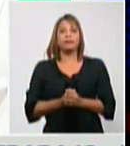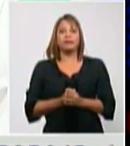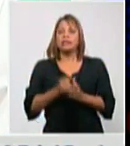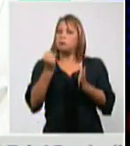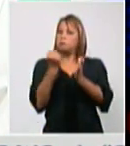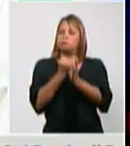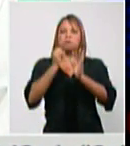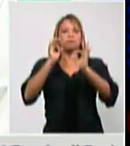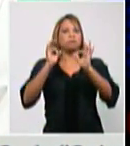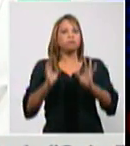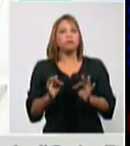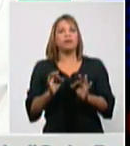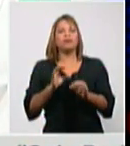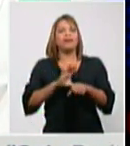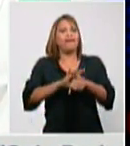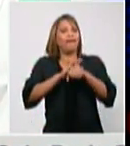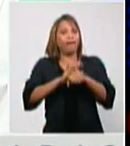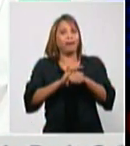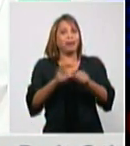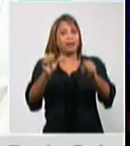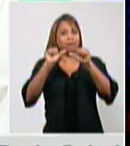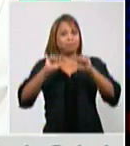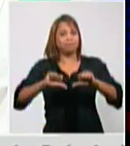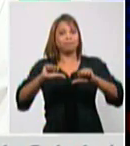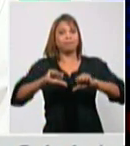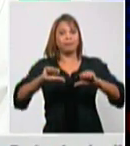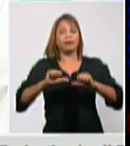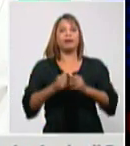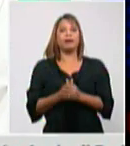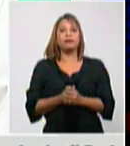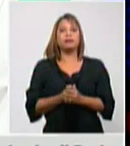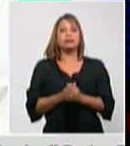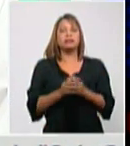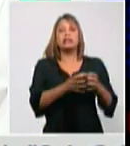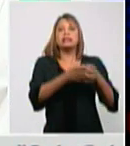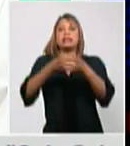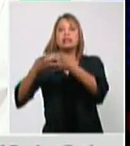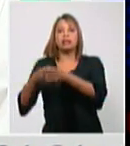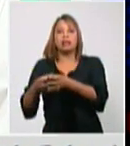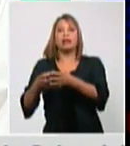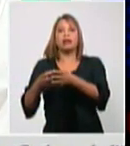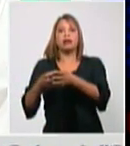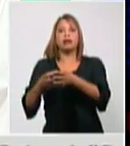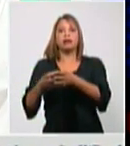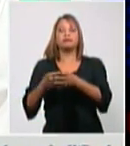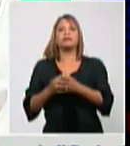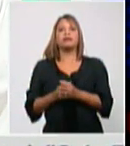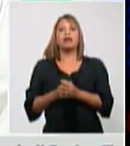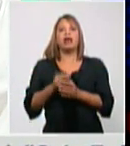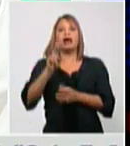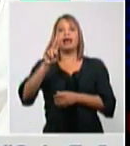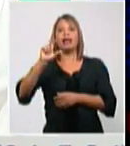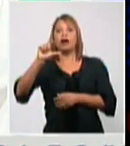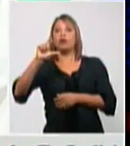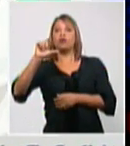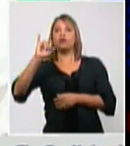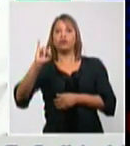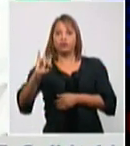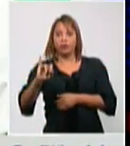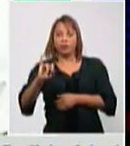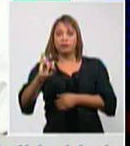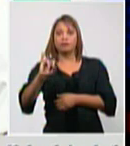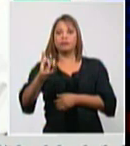la enfermedad, se traslada a la UCI, a la sala de terapia intensiva, y